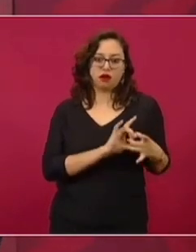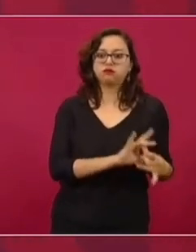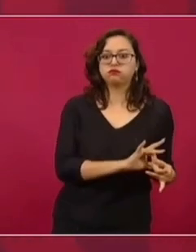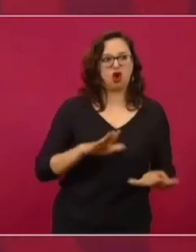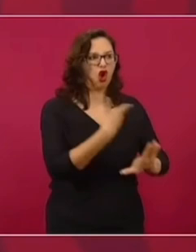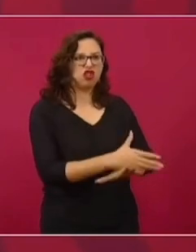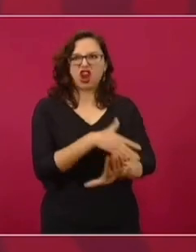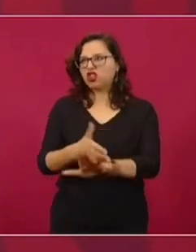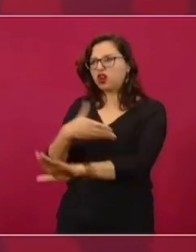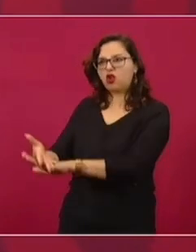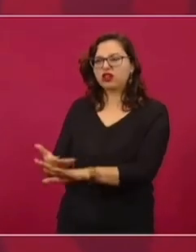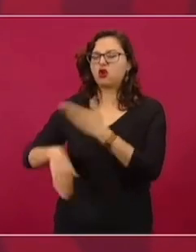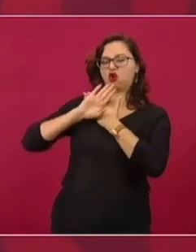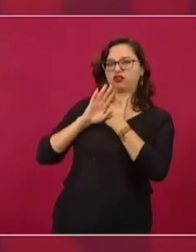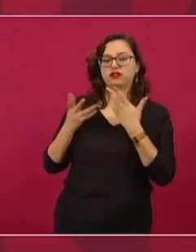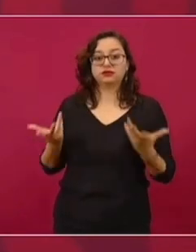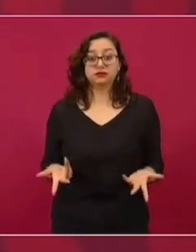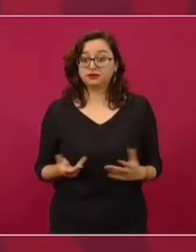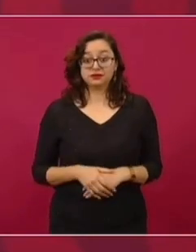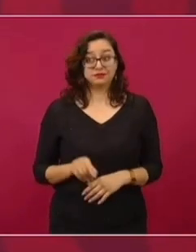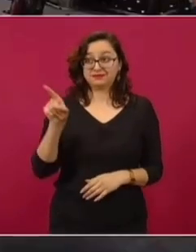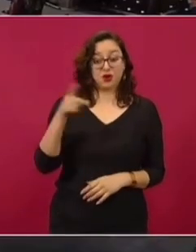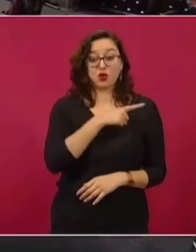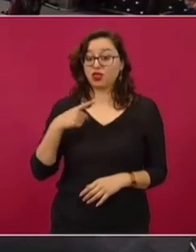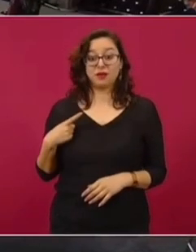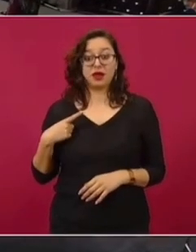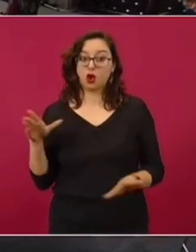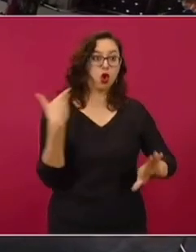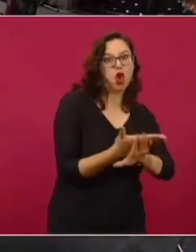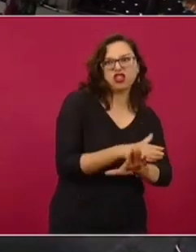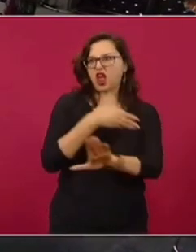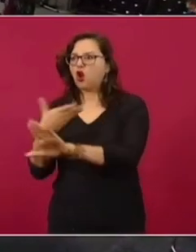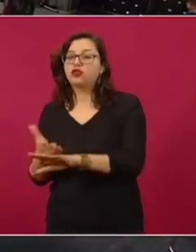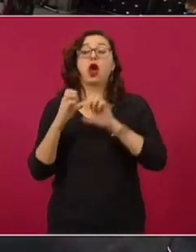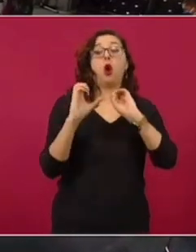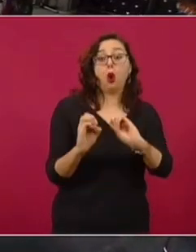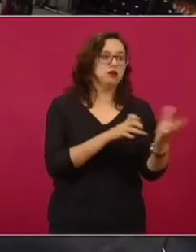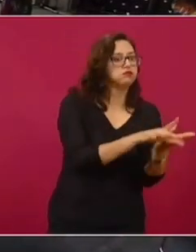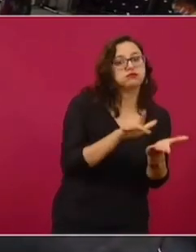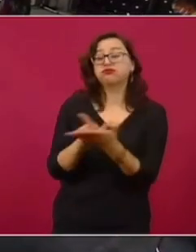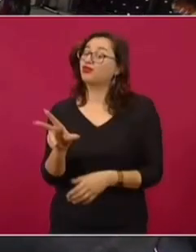están en contra de nosotros, no deberían de estar ni a favor ni en contra de nadie.